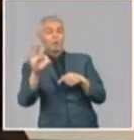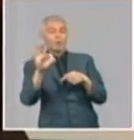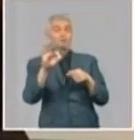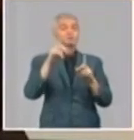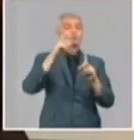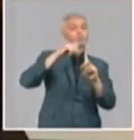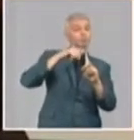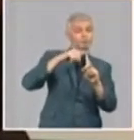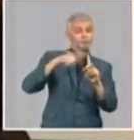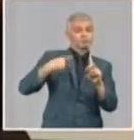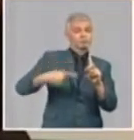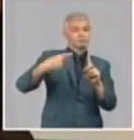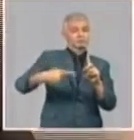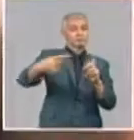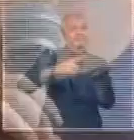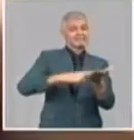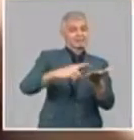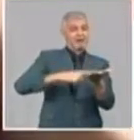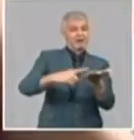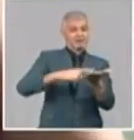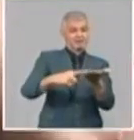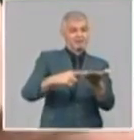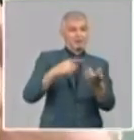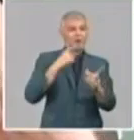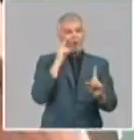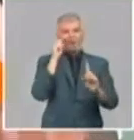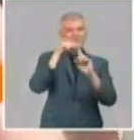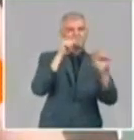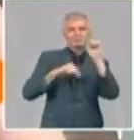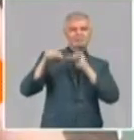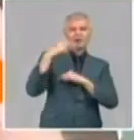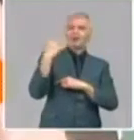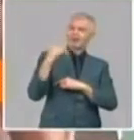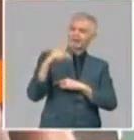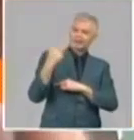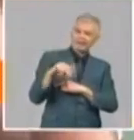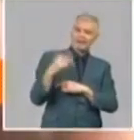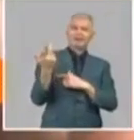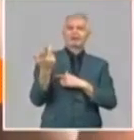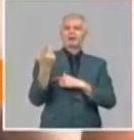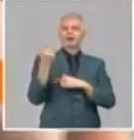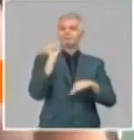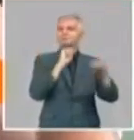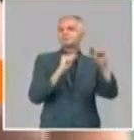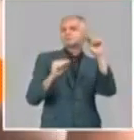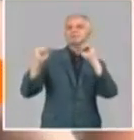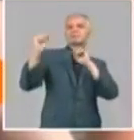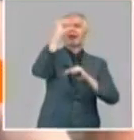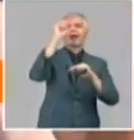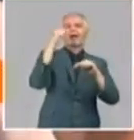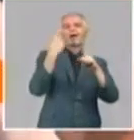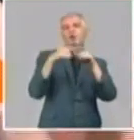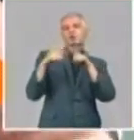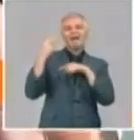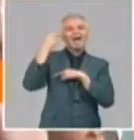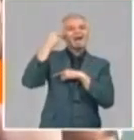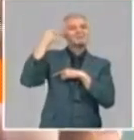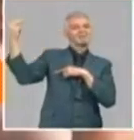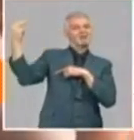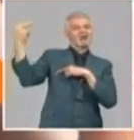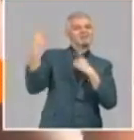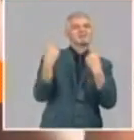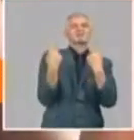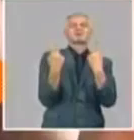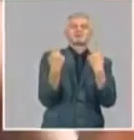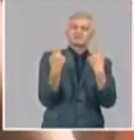Un objetivo esencial, sistematizar, ejercitar, jerarquizar aquellas habilidades que ya